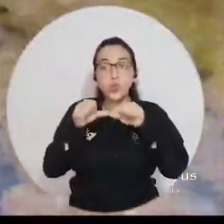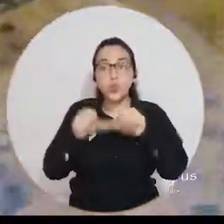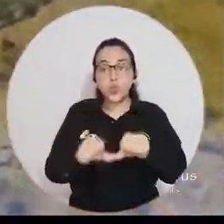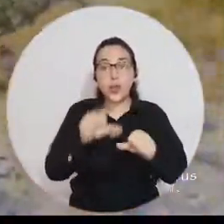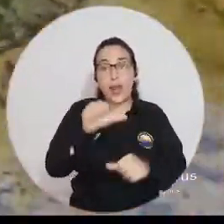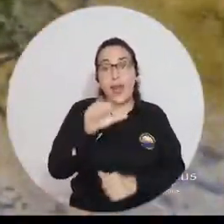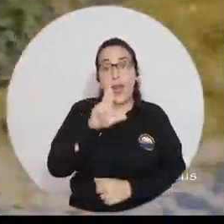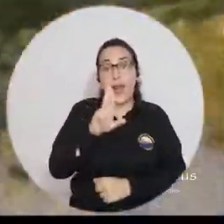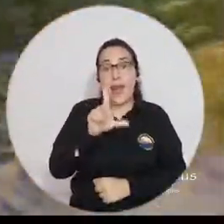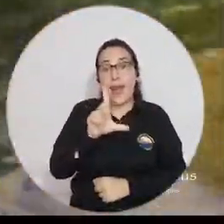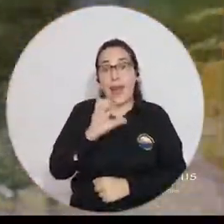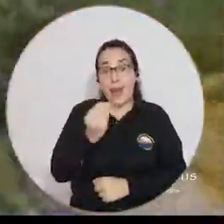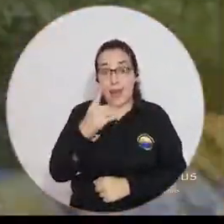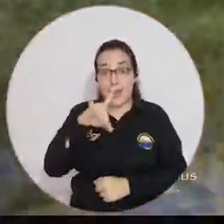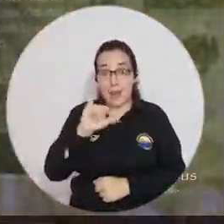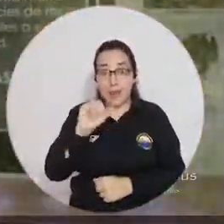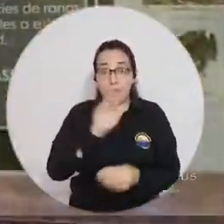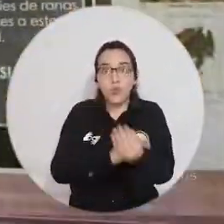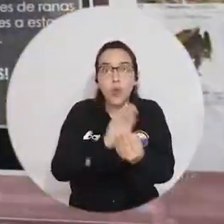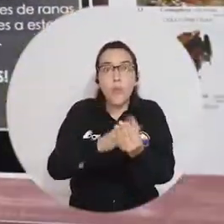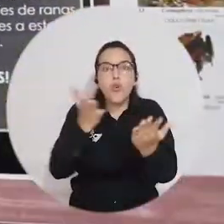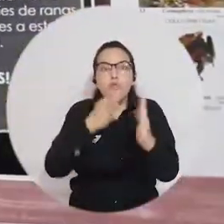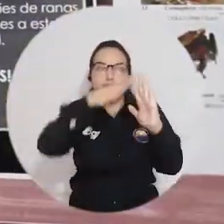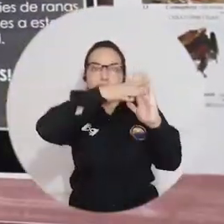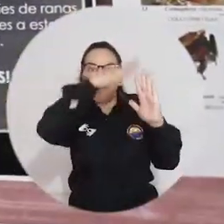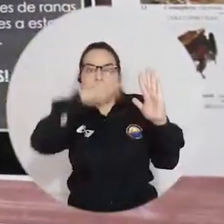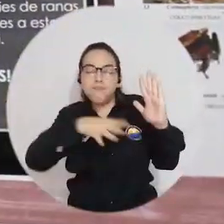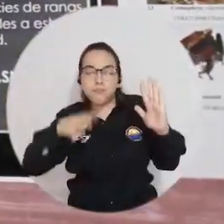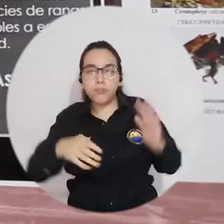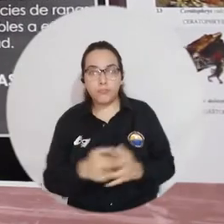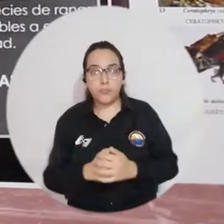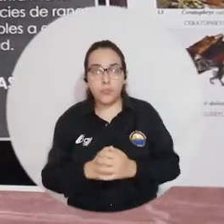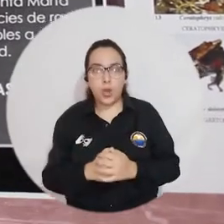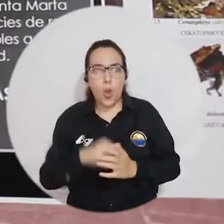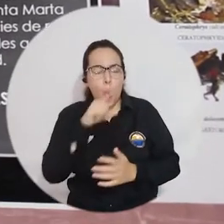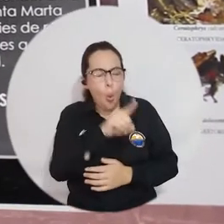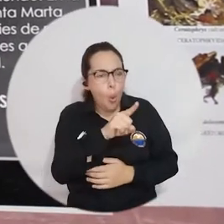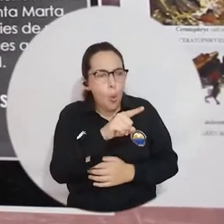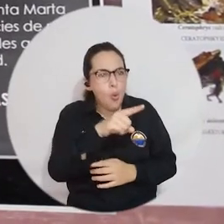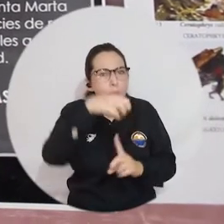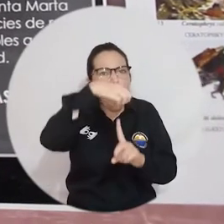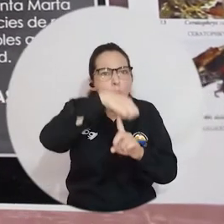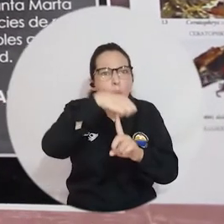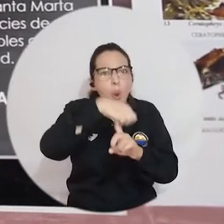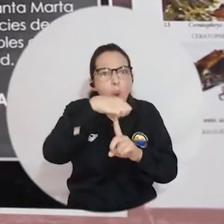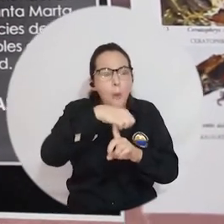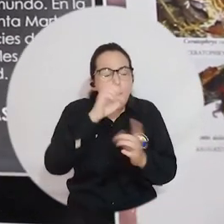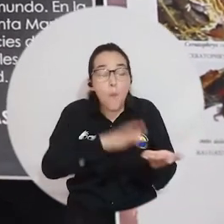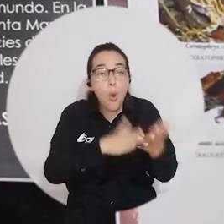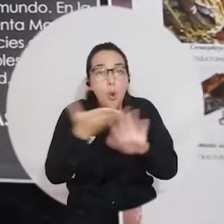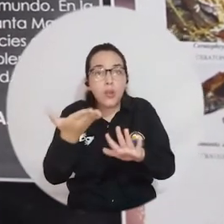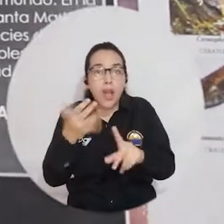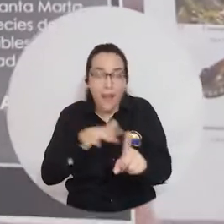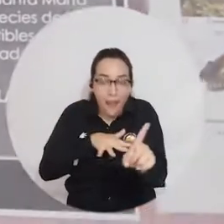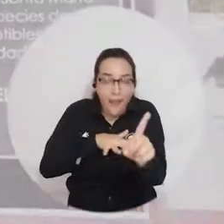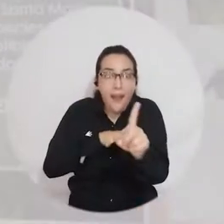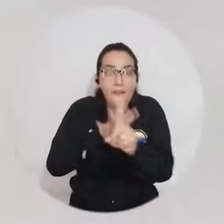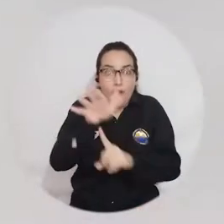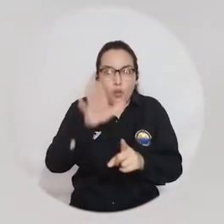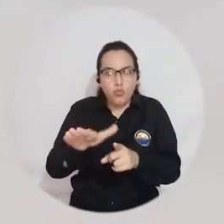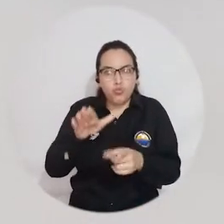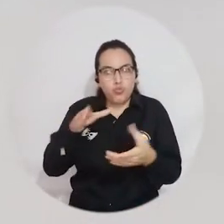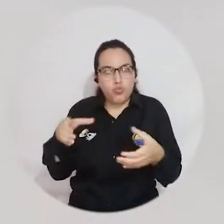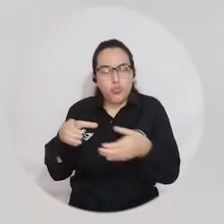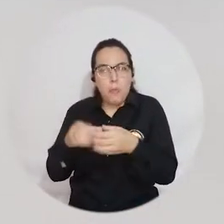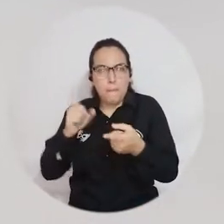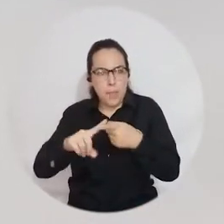la conservación de las ranas arlequines existentes en el macizo montañoso y que misteriosamente conviven con el hongo mortal que hoy es una amenaza para